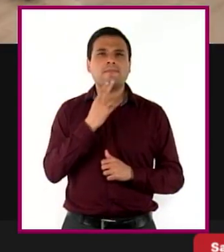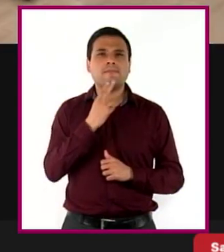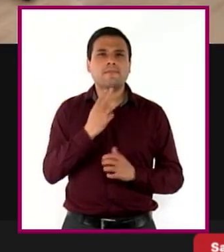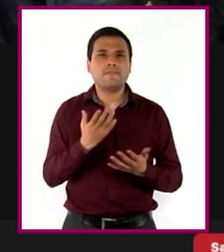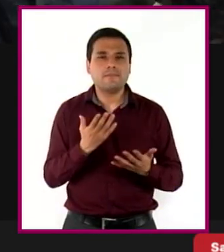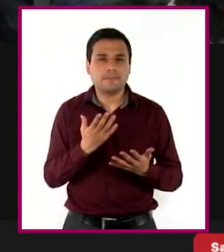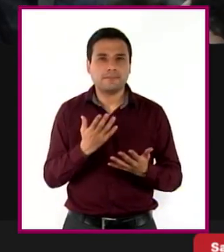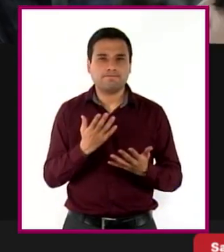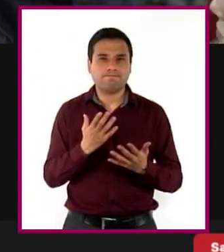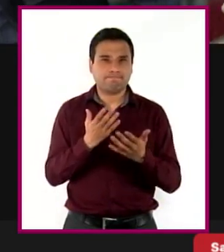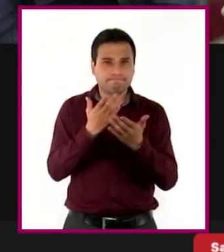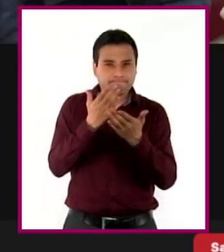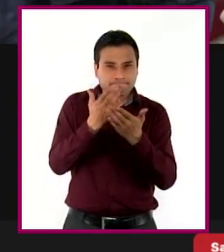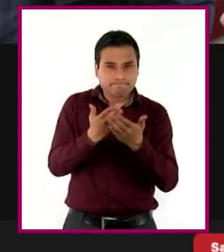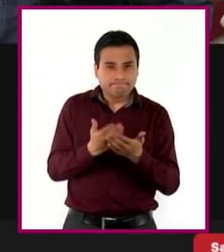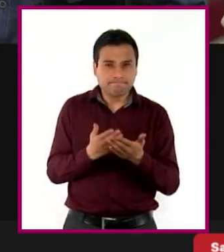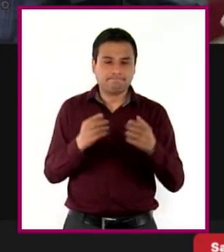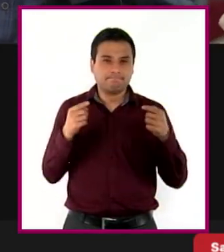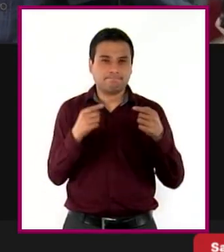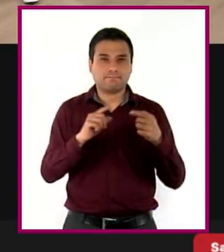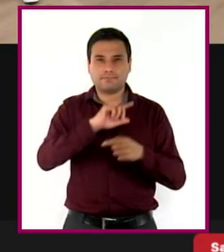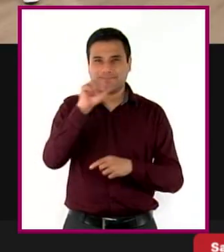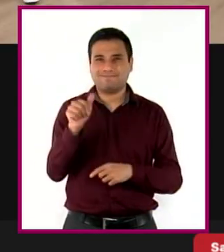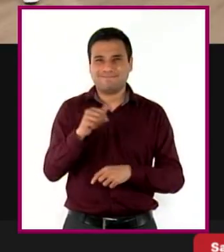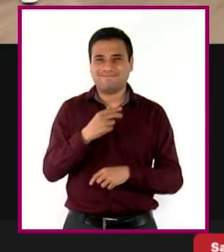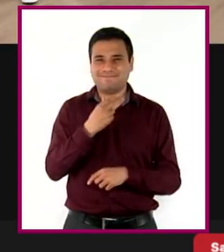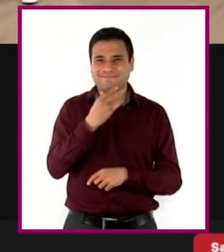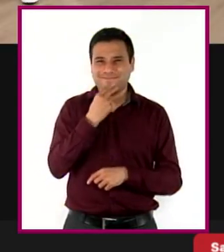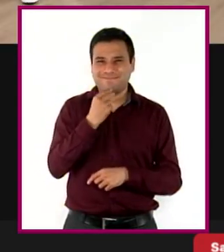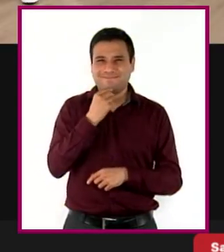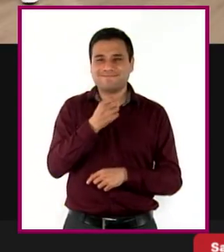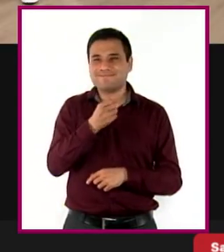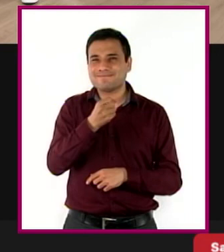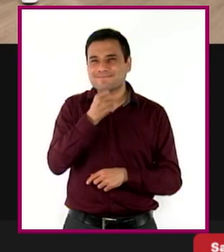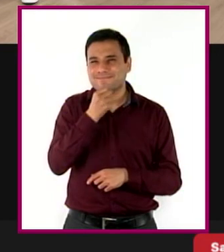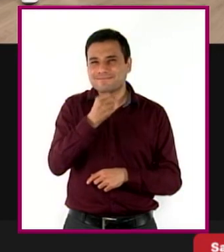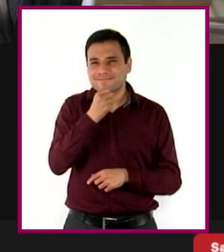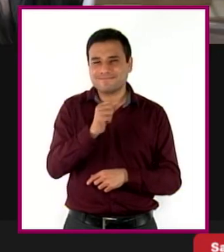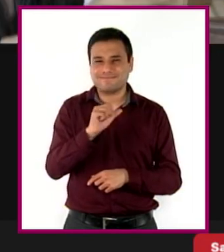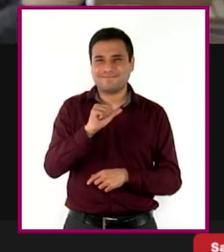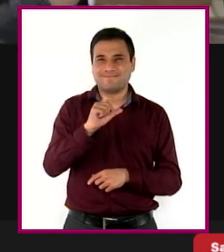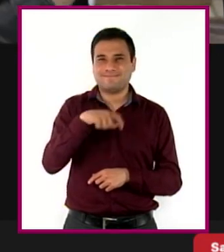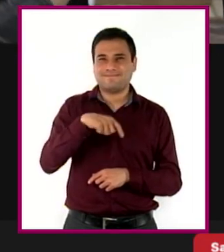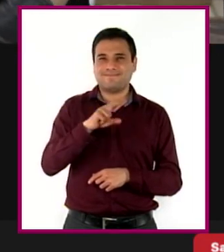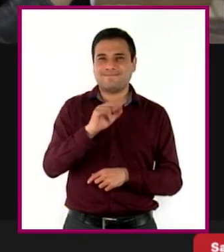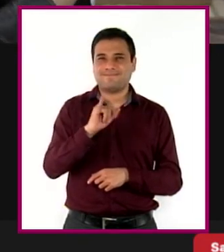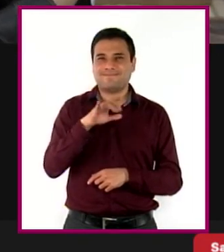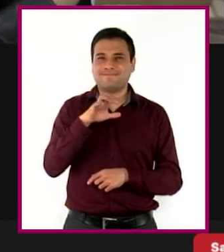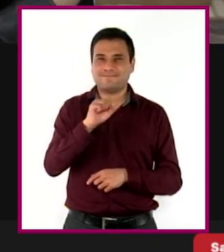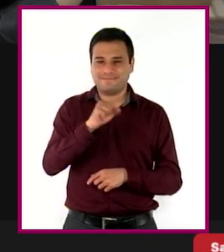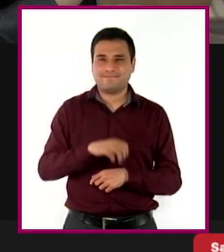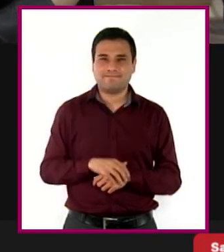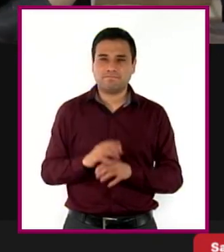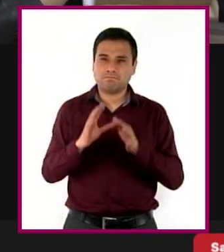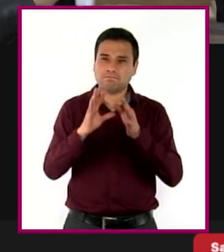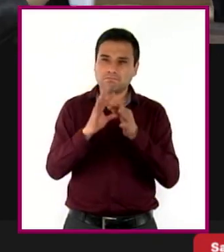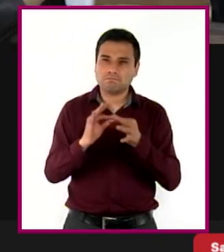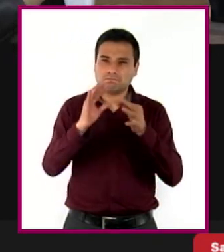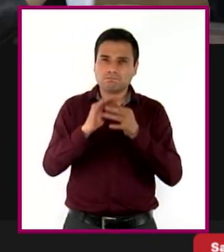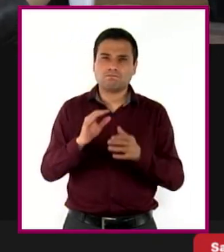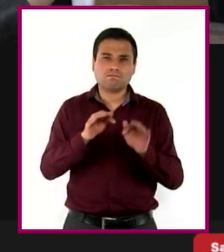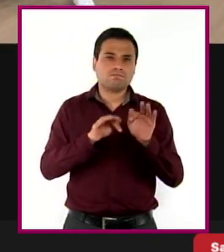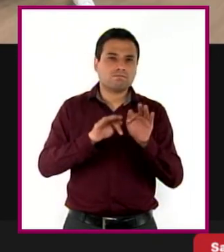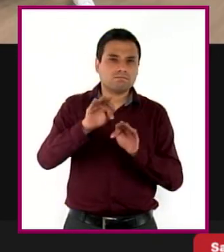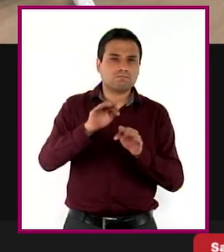Luego, junto con Aquí les cuestiono, determinaron el sentido en el que se entienden los conceptos de desempeño